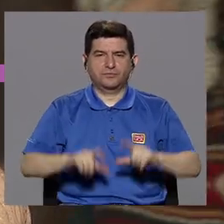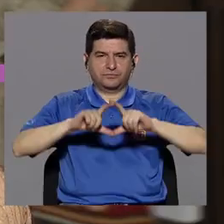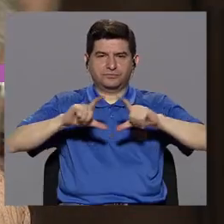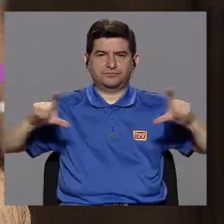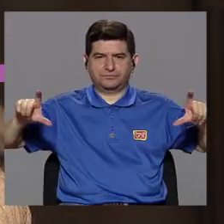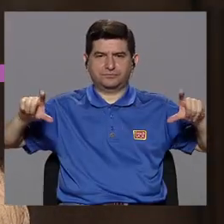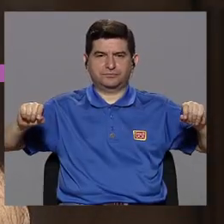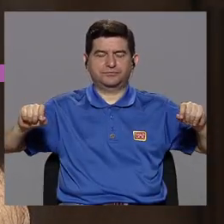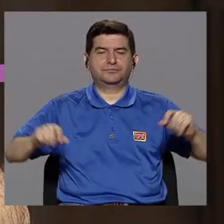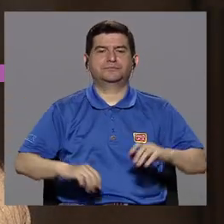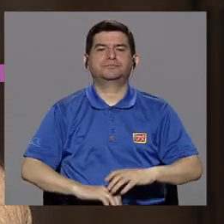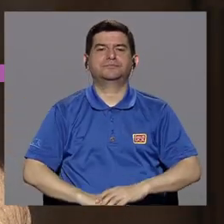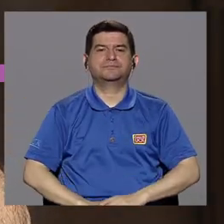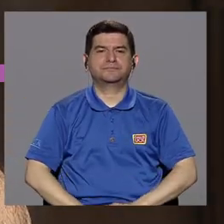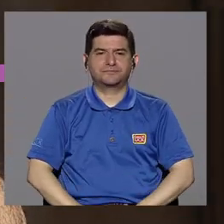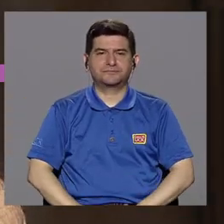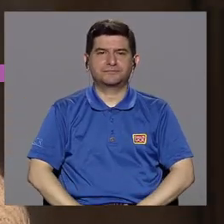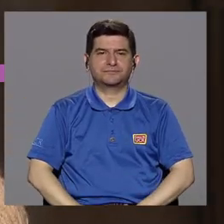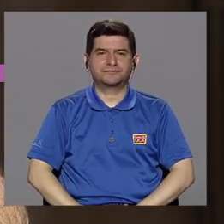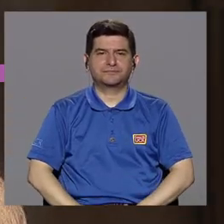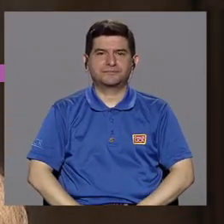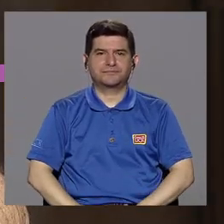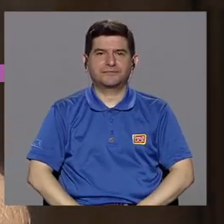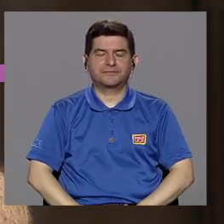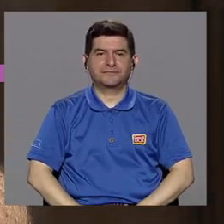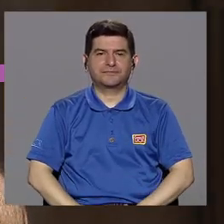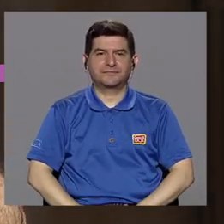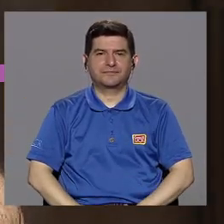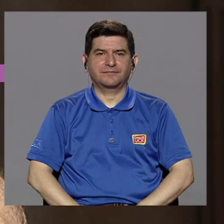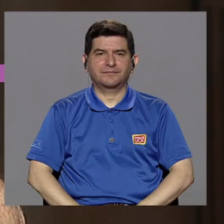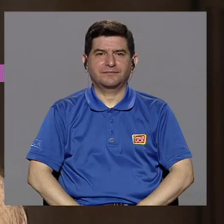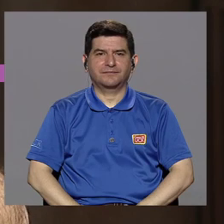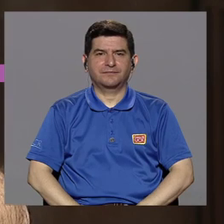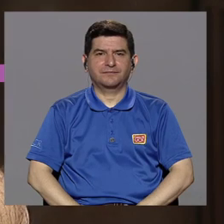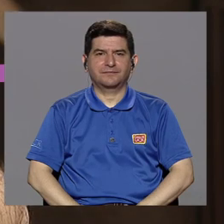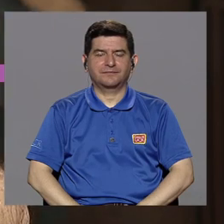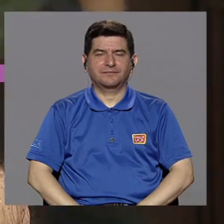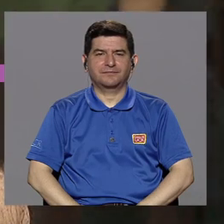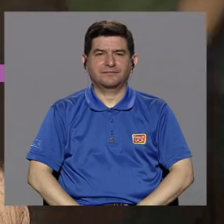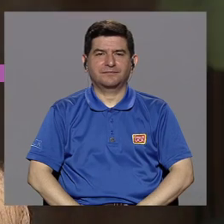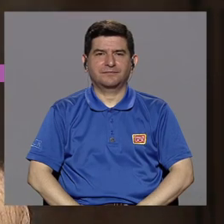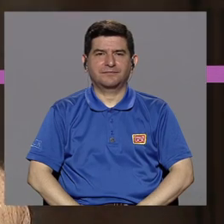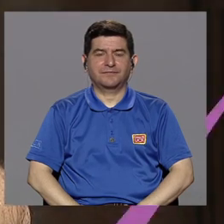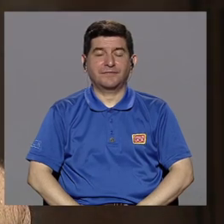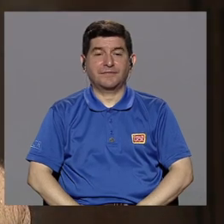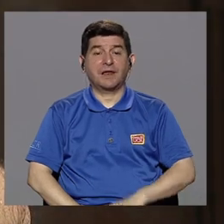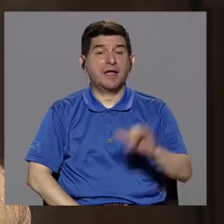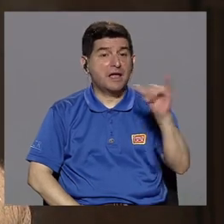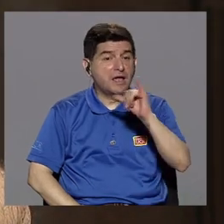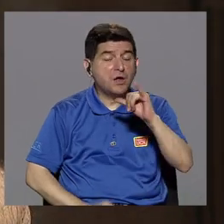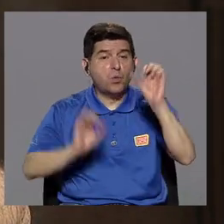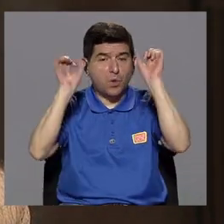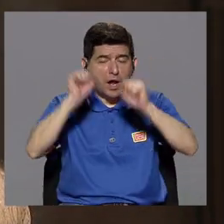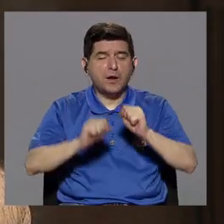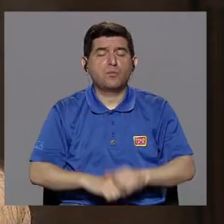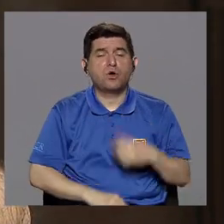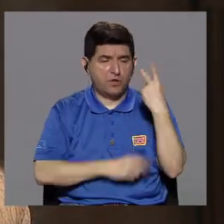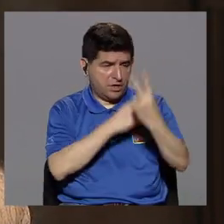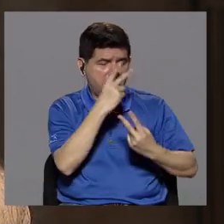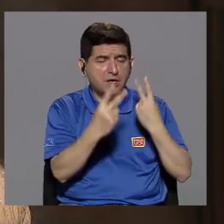.gmail.com en movimientoradiou.gmail.com también se puede visitar